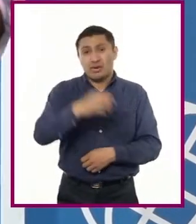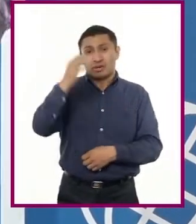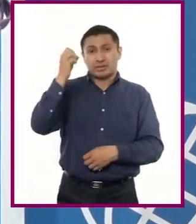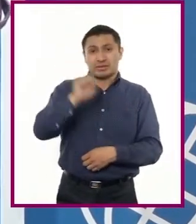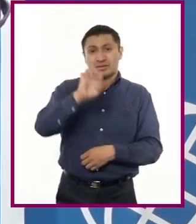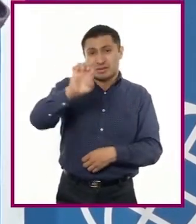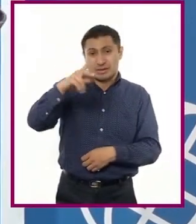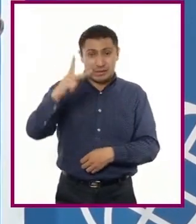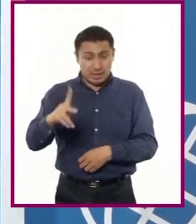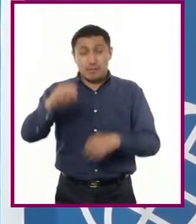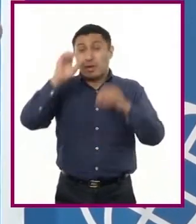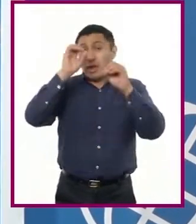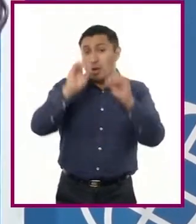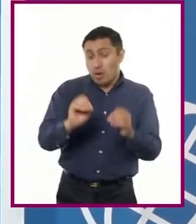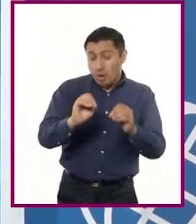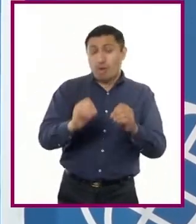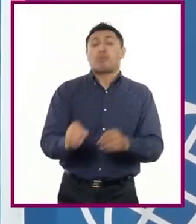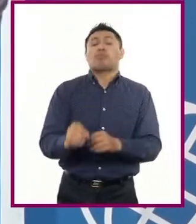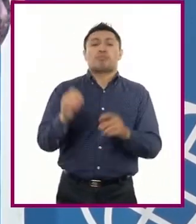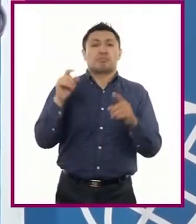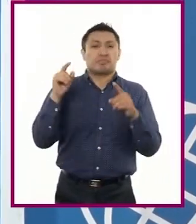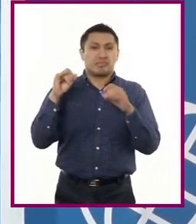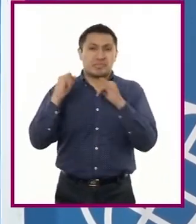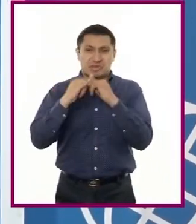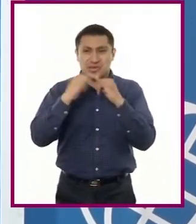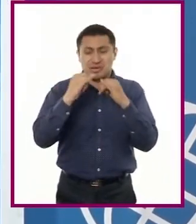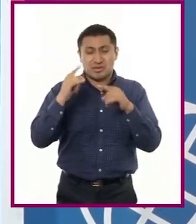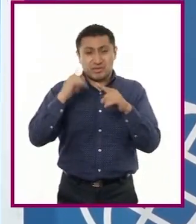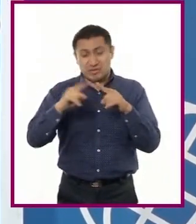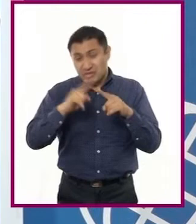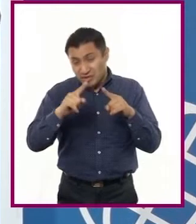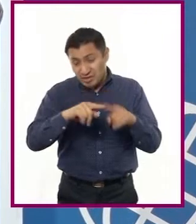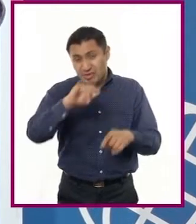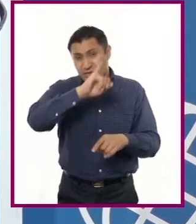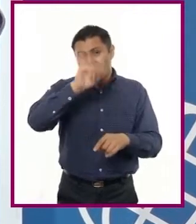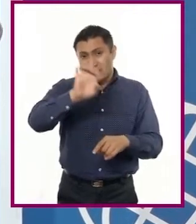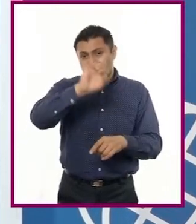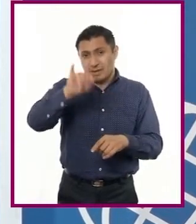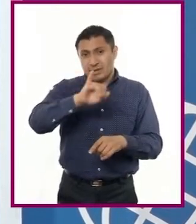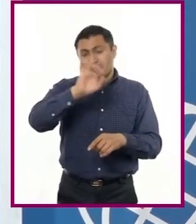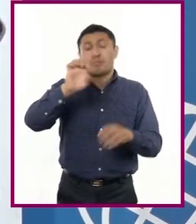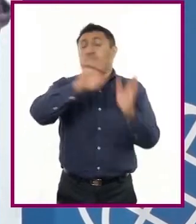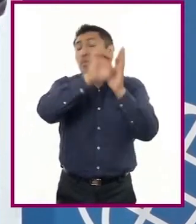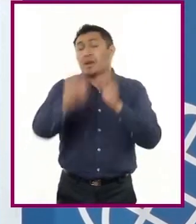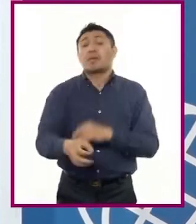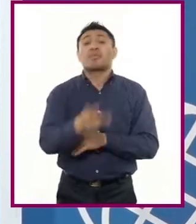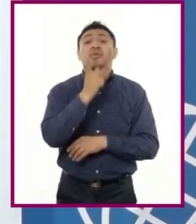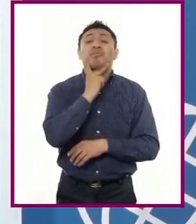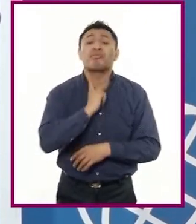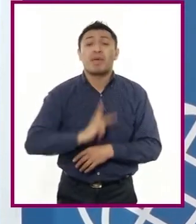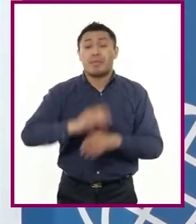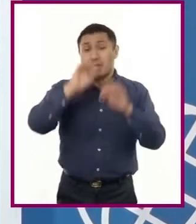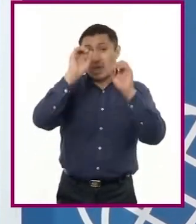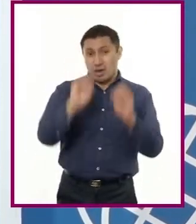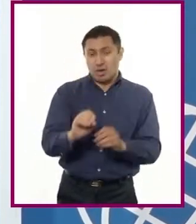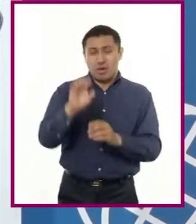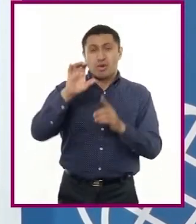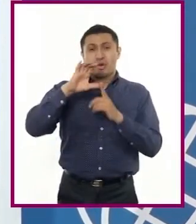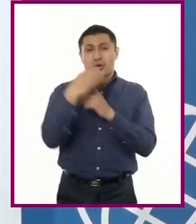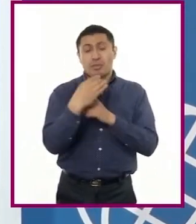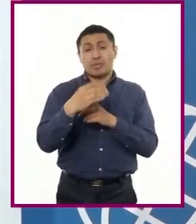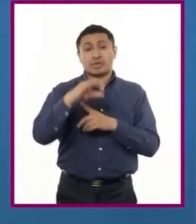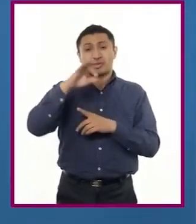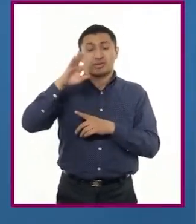o a organismos y entidades del Poder Ejecutivo, como Petróleos Mexicanos y la Comisión Federal de